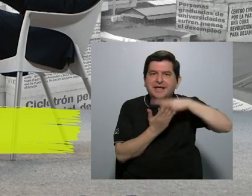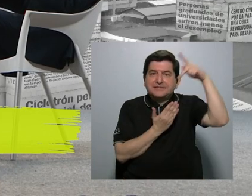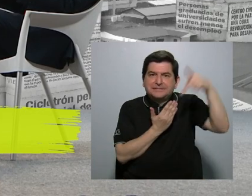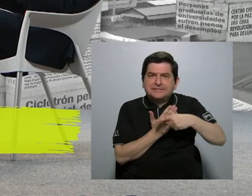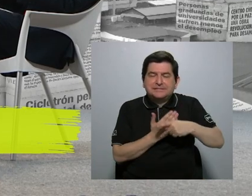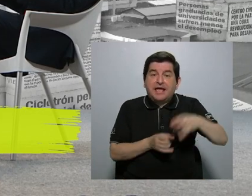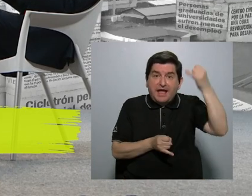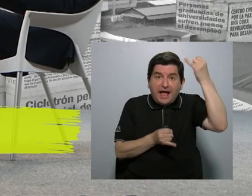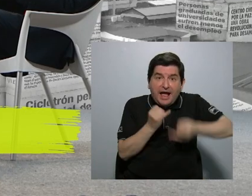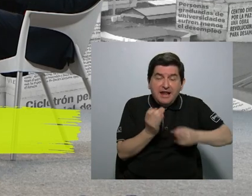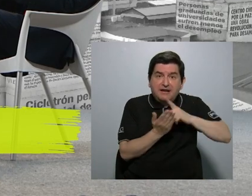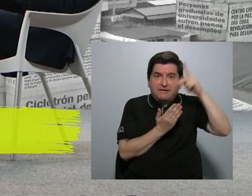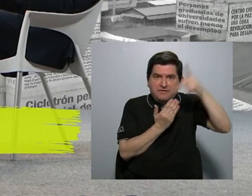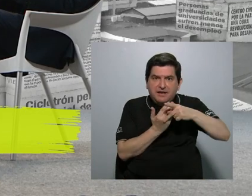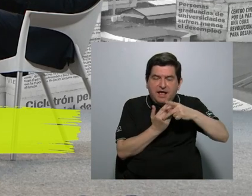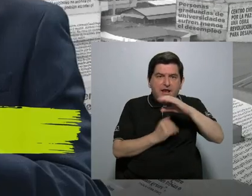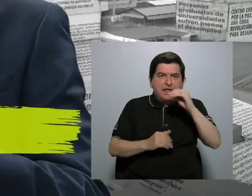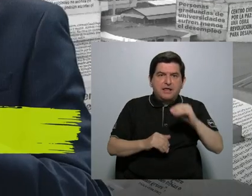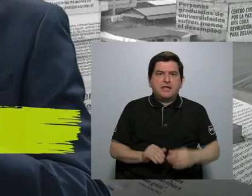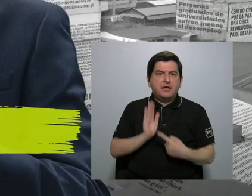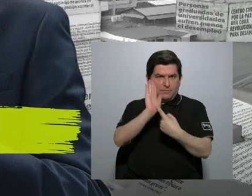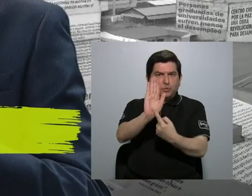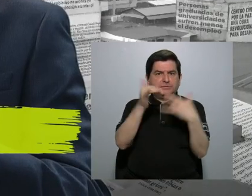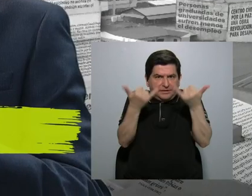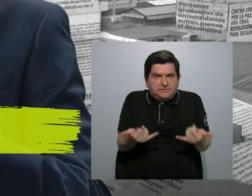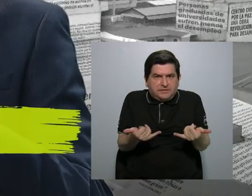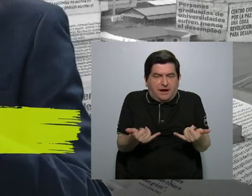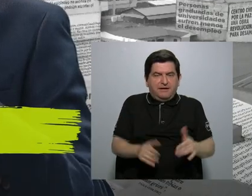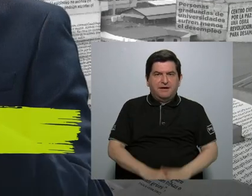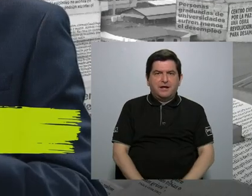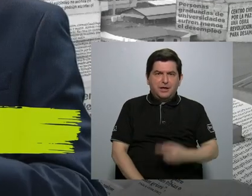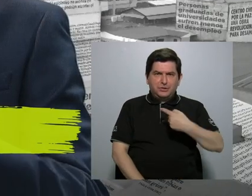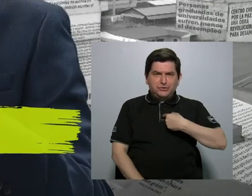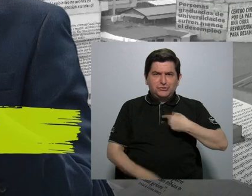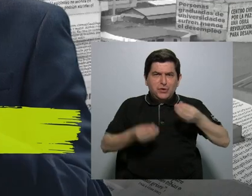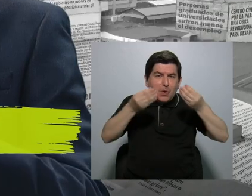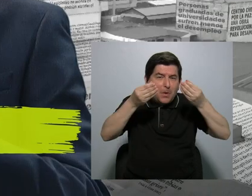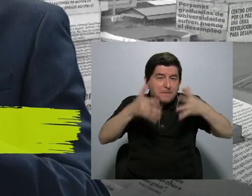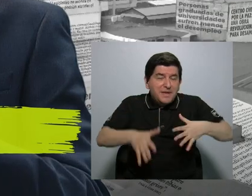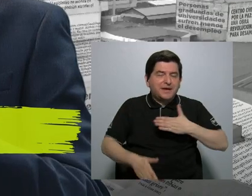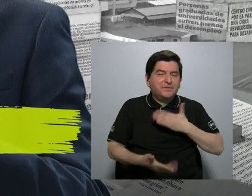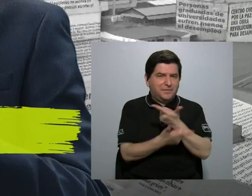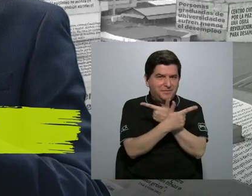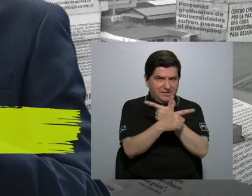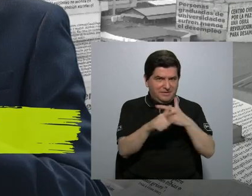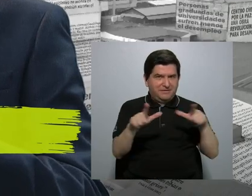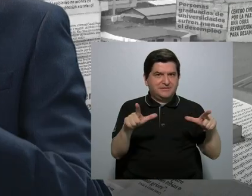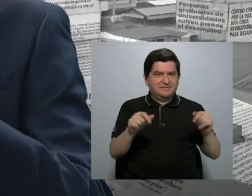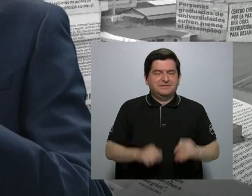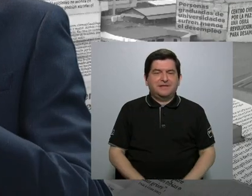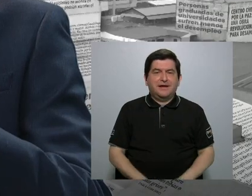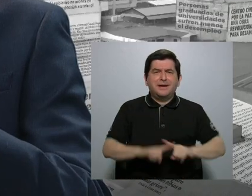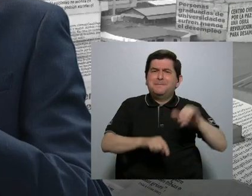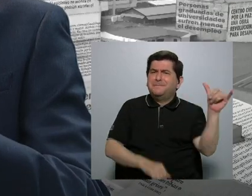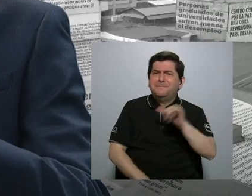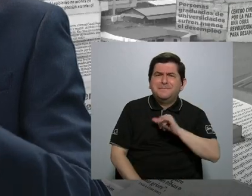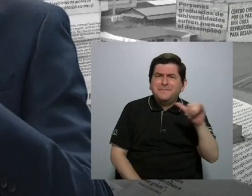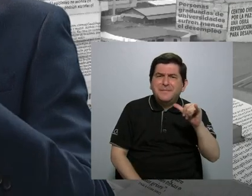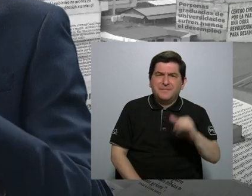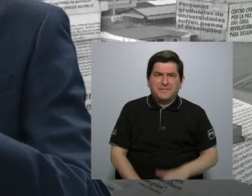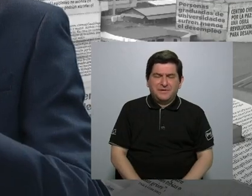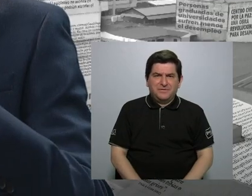al terminar el programa y al transmitirse, entonces yo estoy perdiendo un poco de mi libertad, pero también,